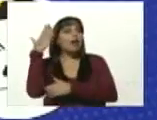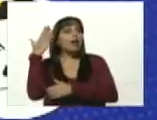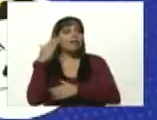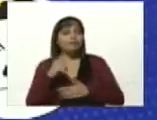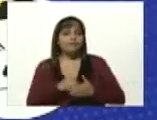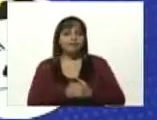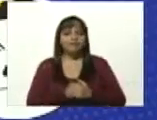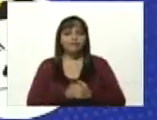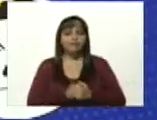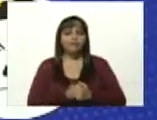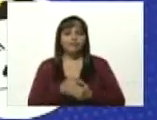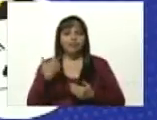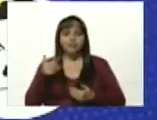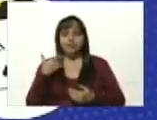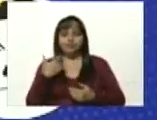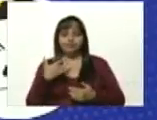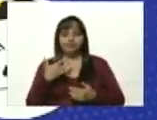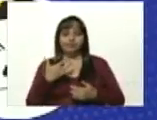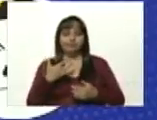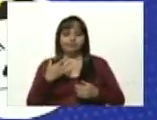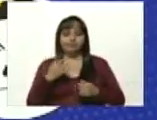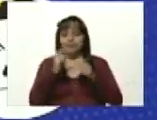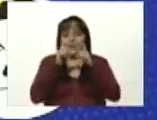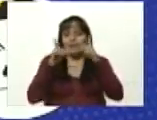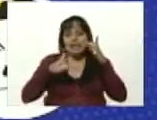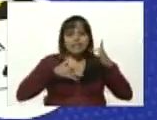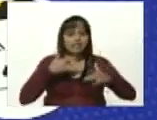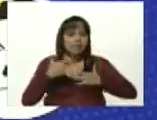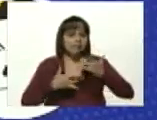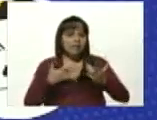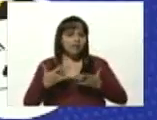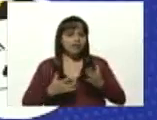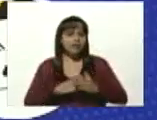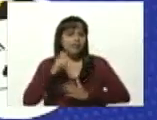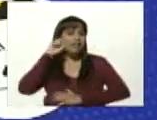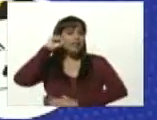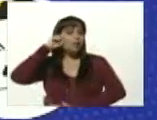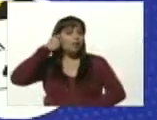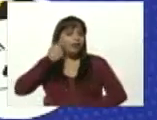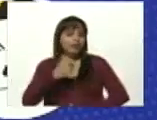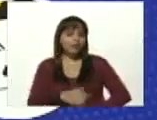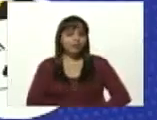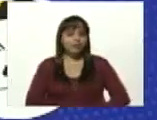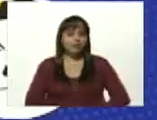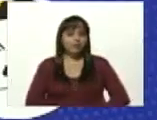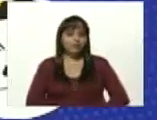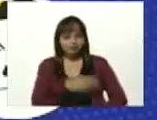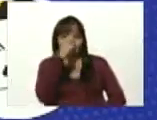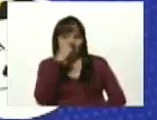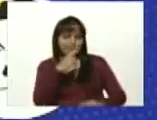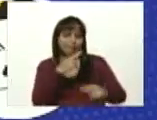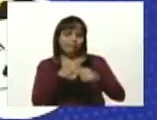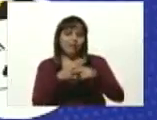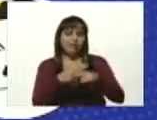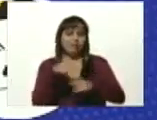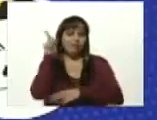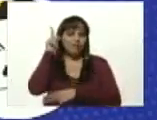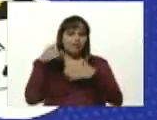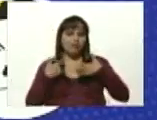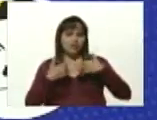esto me despierta sentimientos grandísimos de recuerdo de admiración por el profe